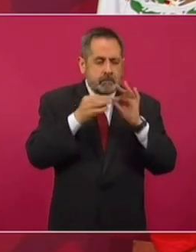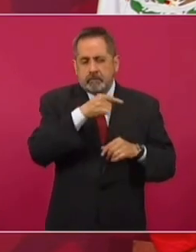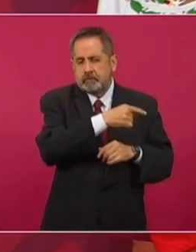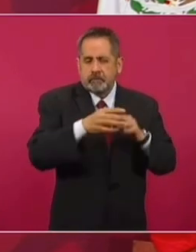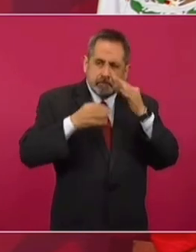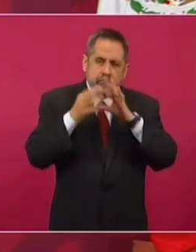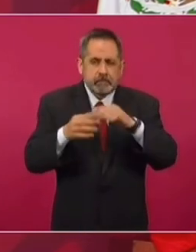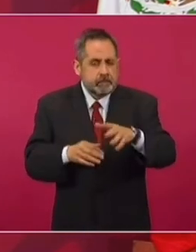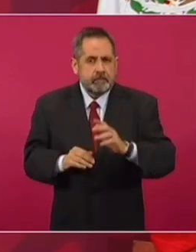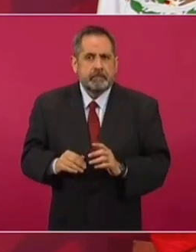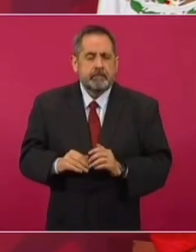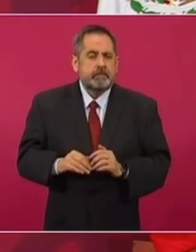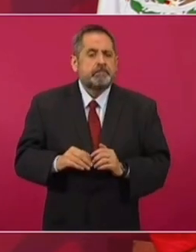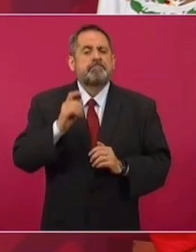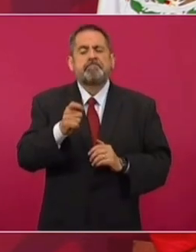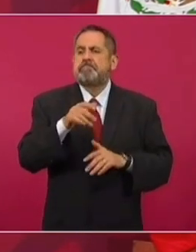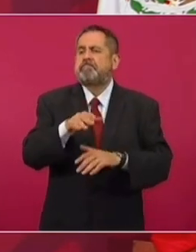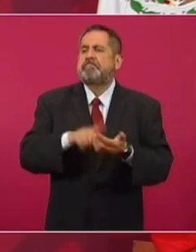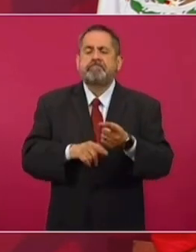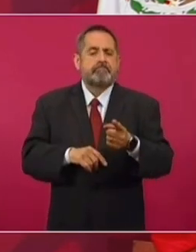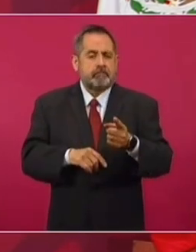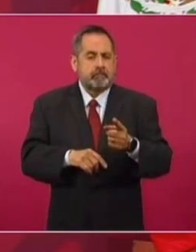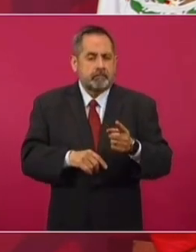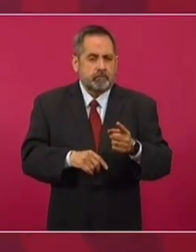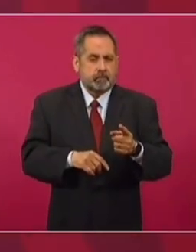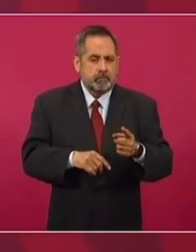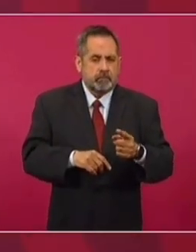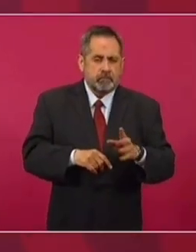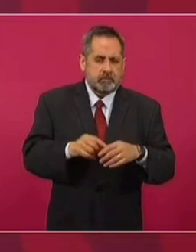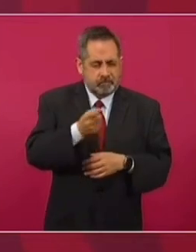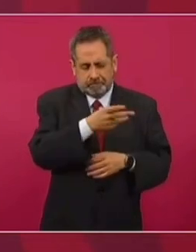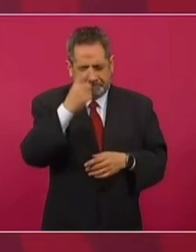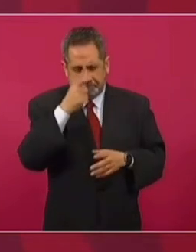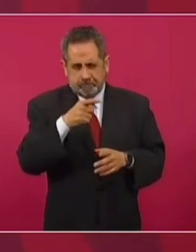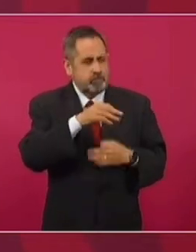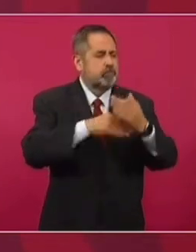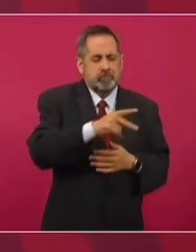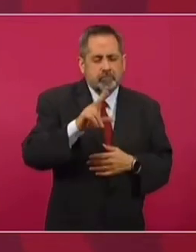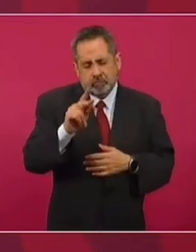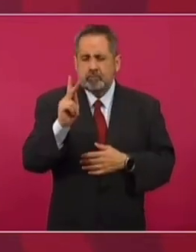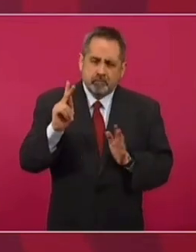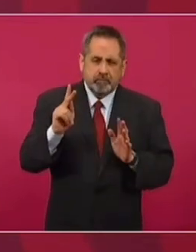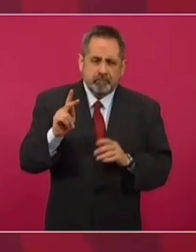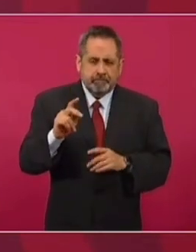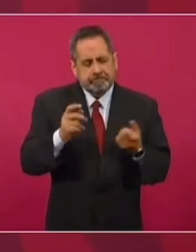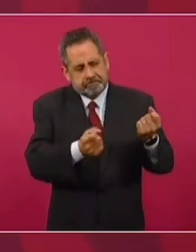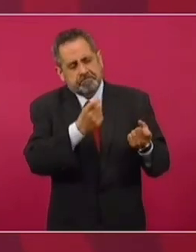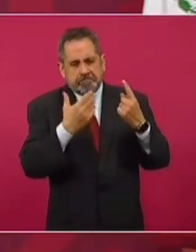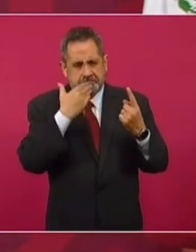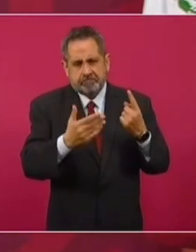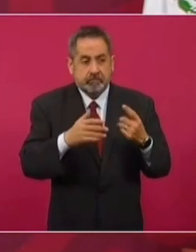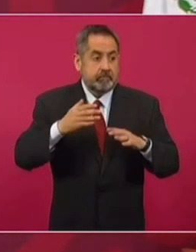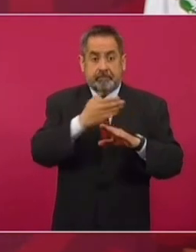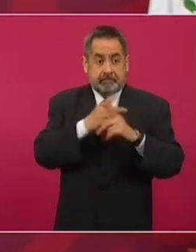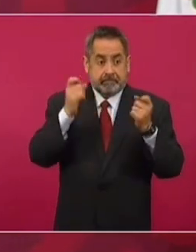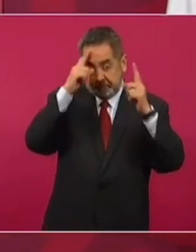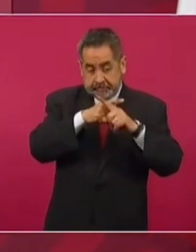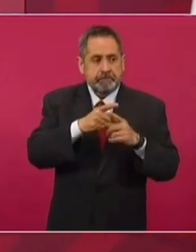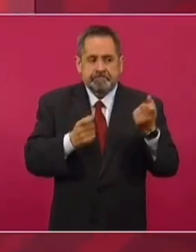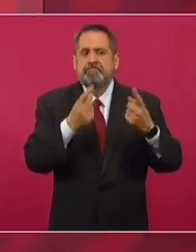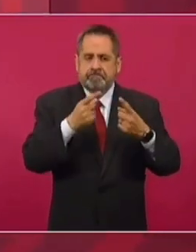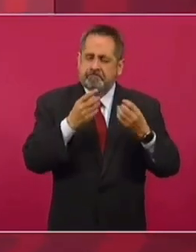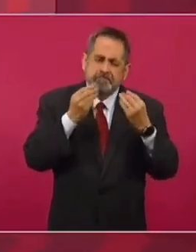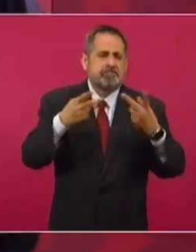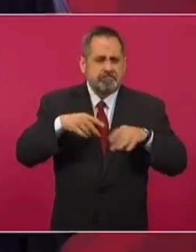ya lleva tiempo. Sobre todo tiene que ver con trabajadores. Yo no generalizo porque tengo que reconocer que en los momentos difíciles de la pandemia